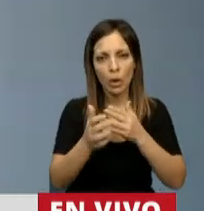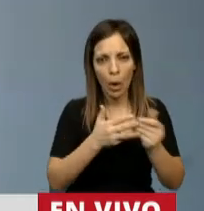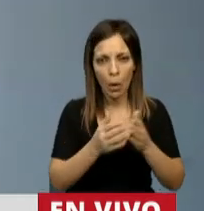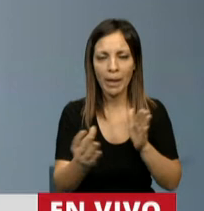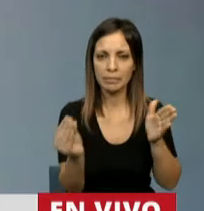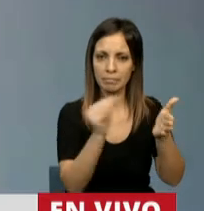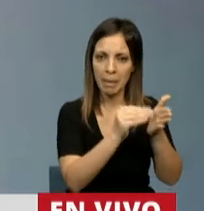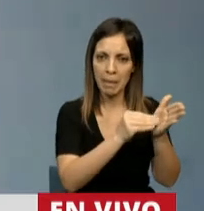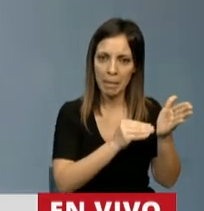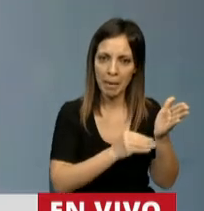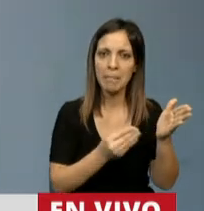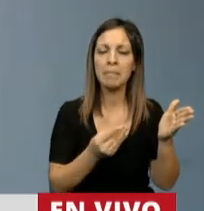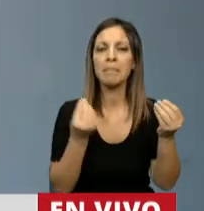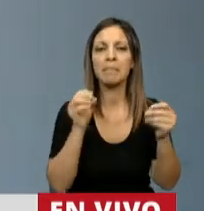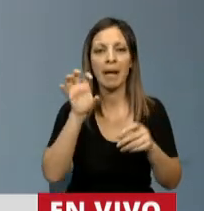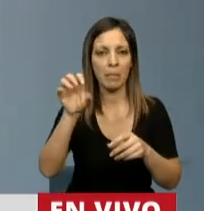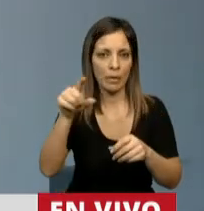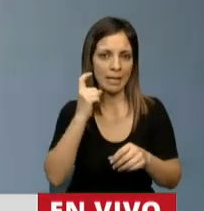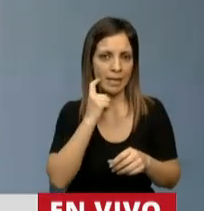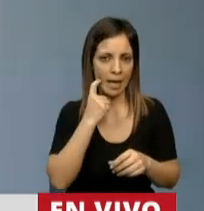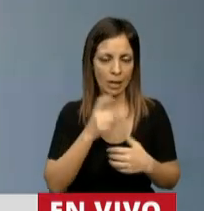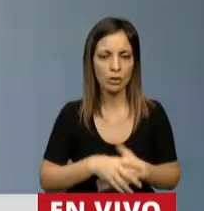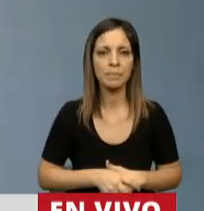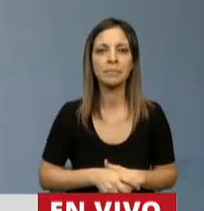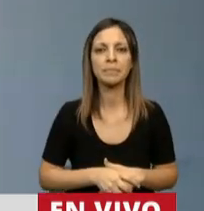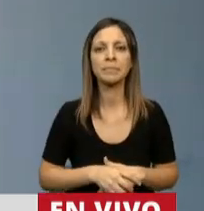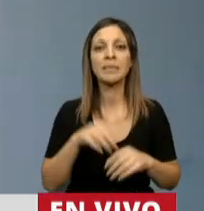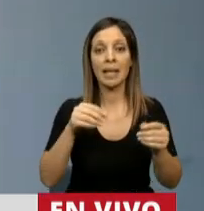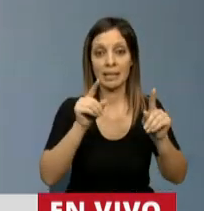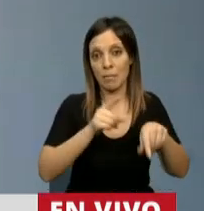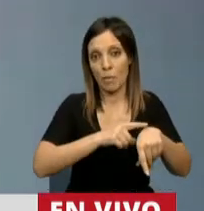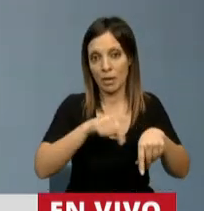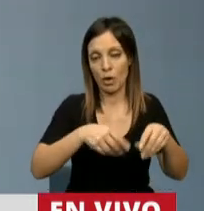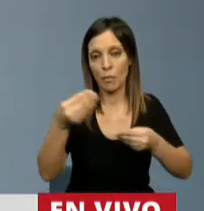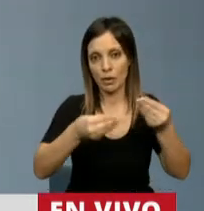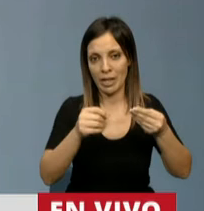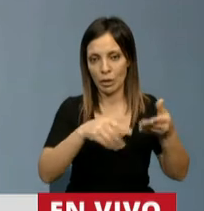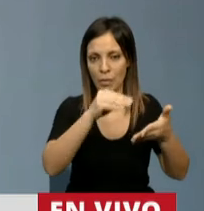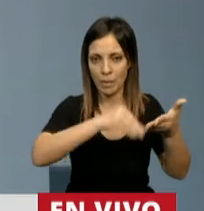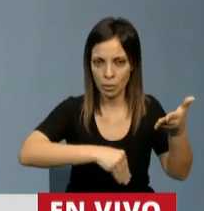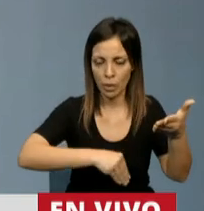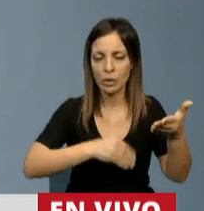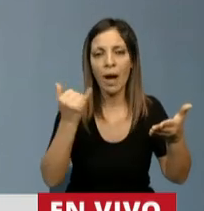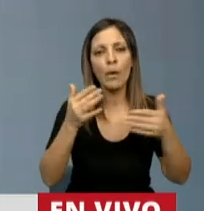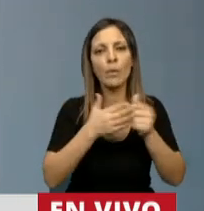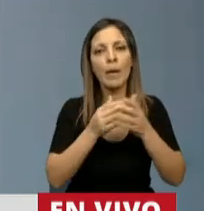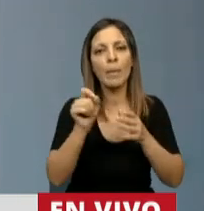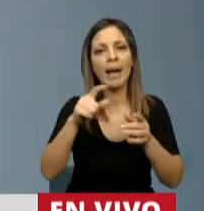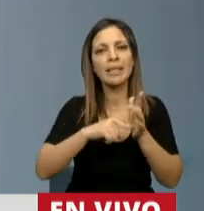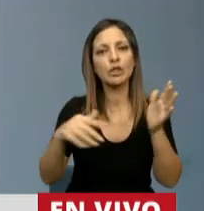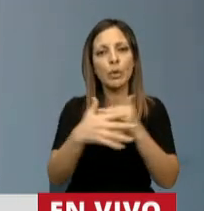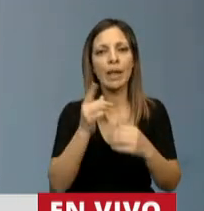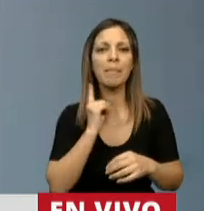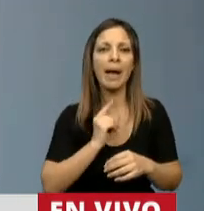incorporan para la provincia de Entre Ríos. En esta ampliación hay una obra para la ciudad de Paraná